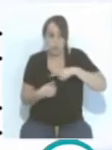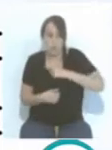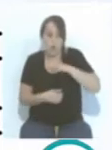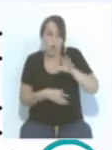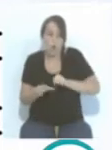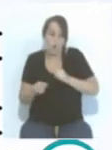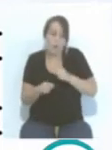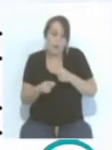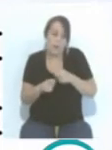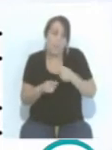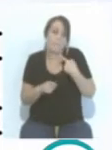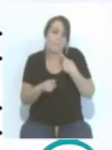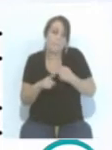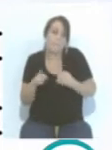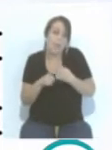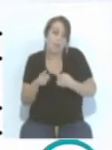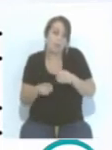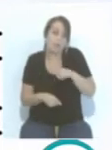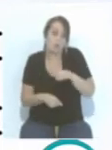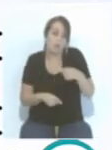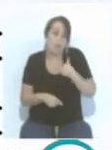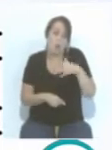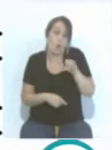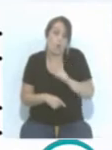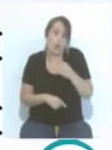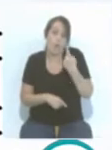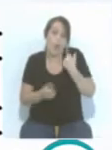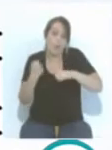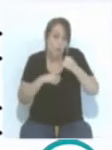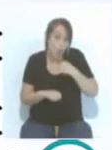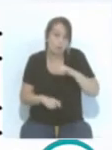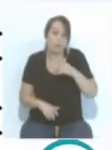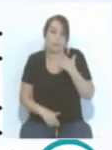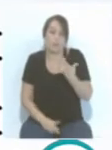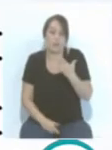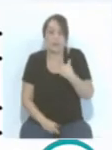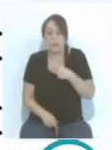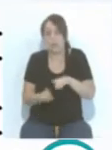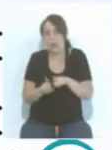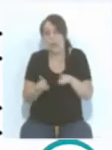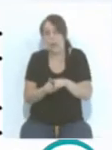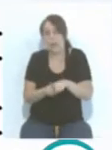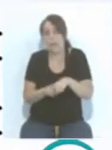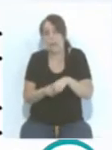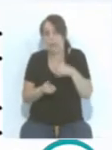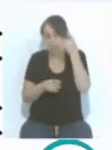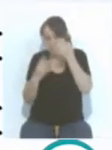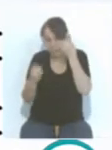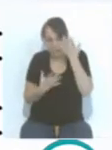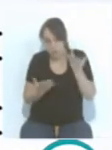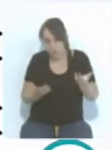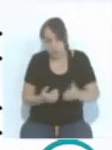Eso ha sido voluntario. Por ejemplo, yo tengo una, pero una acción es una cosa simbólica, no es ni siquiera. Y